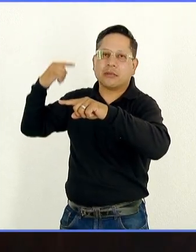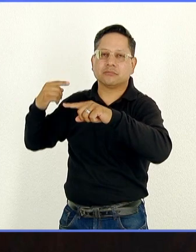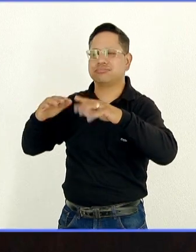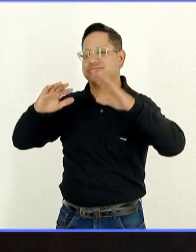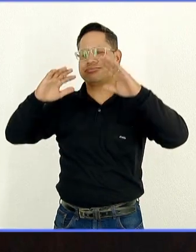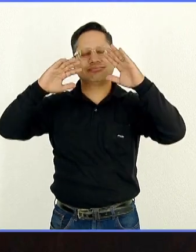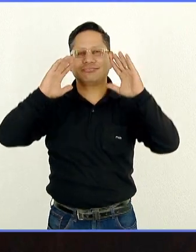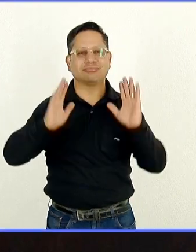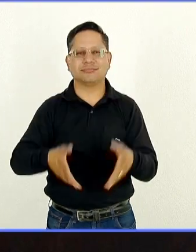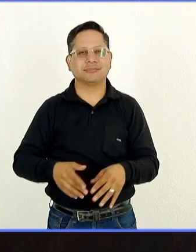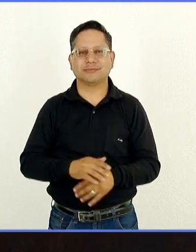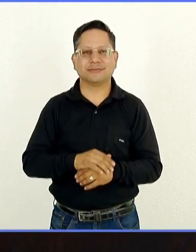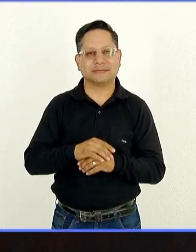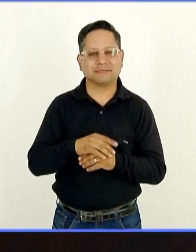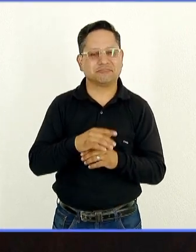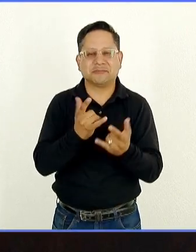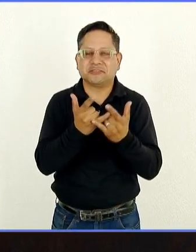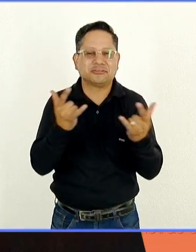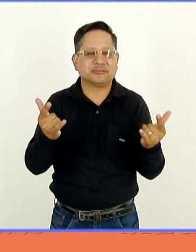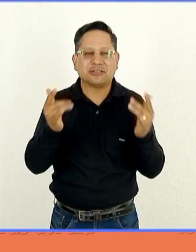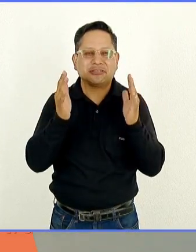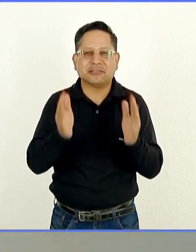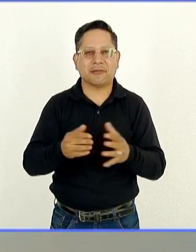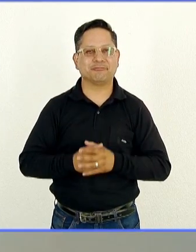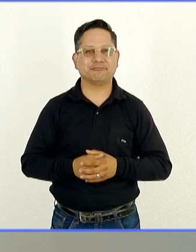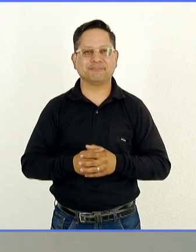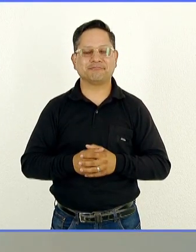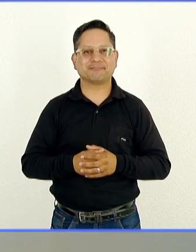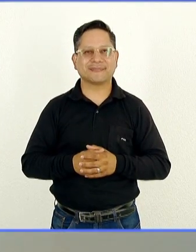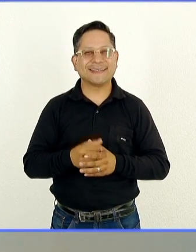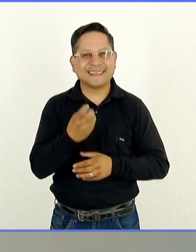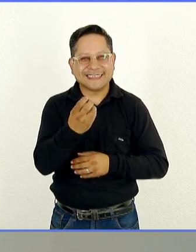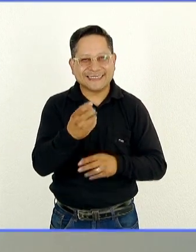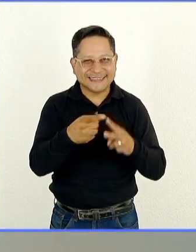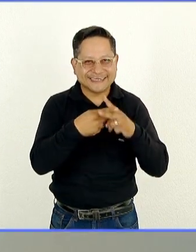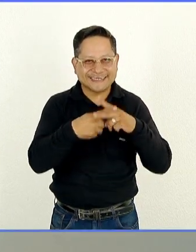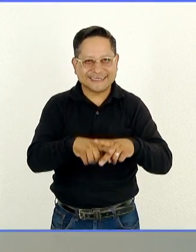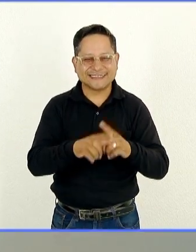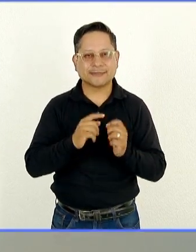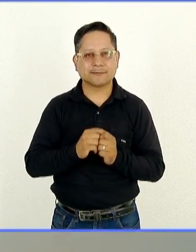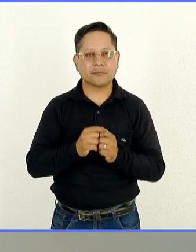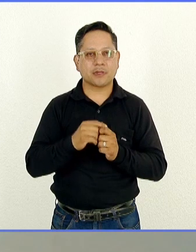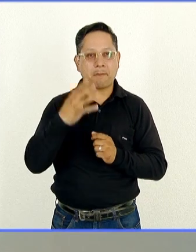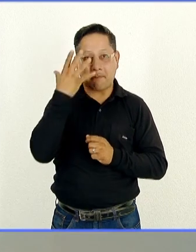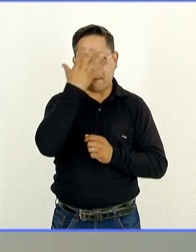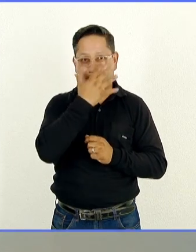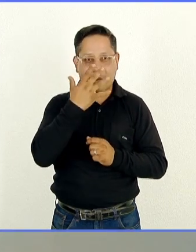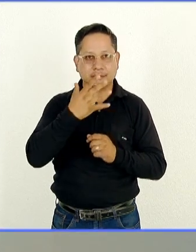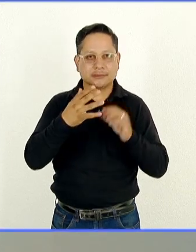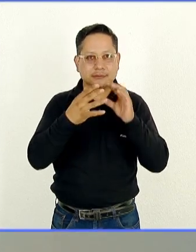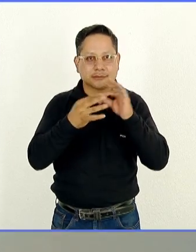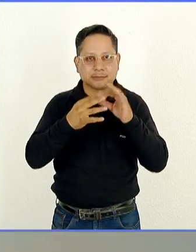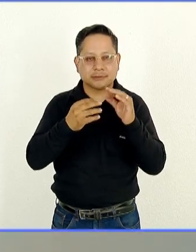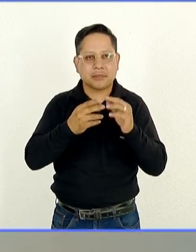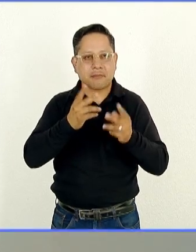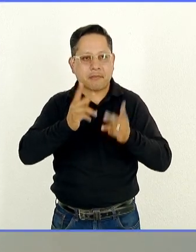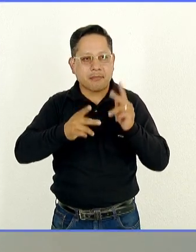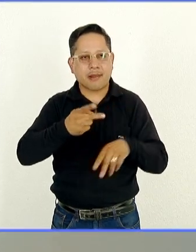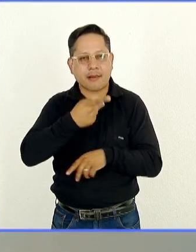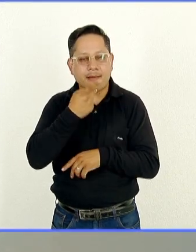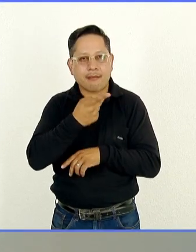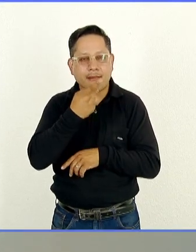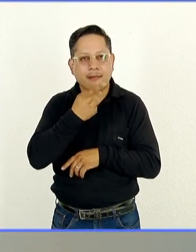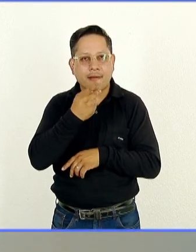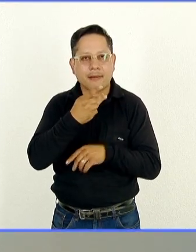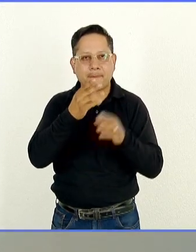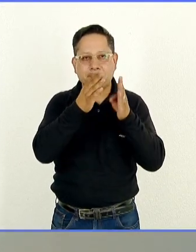acabaríamos de esta manera, la historia ocurrió y nada más. Así inicia la máscara que hablaba de una colección de la que